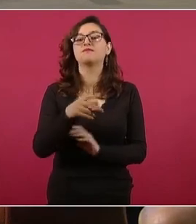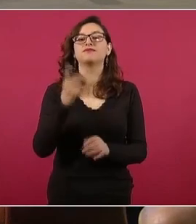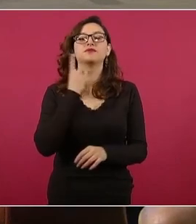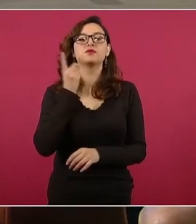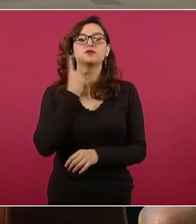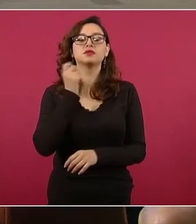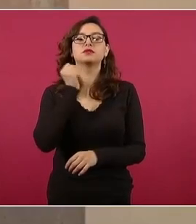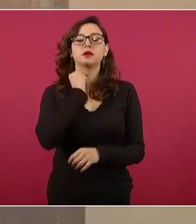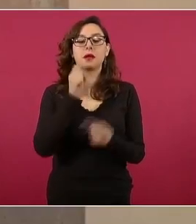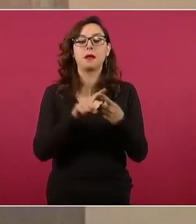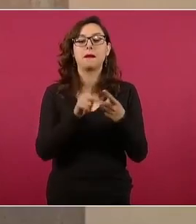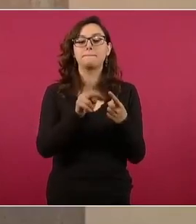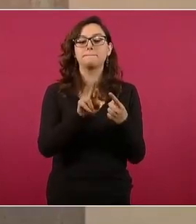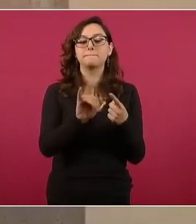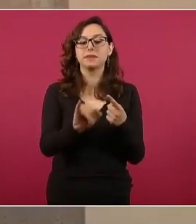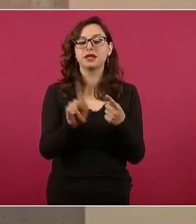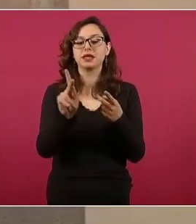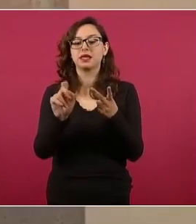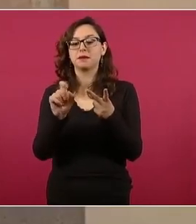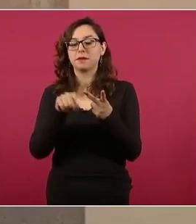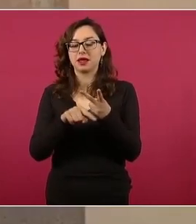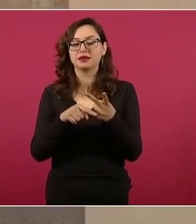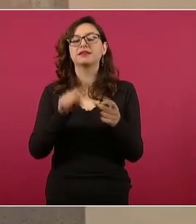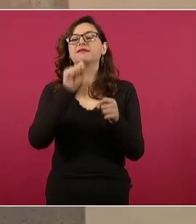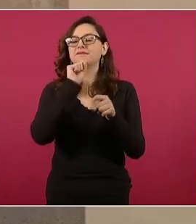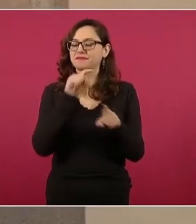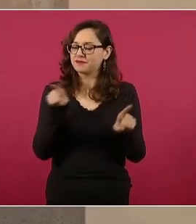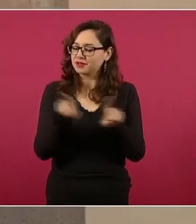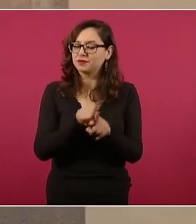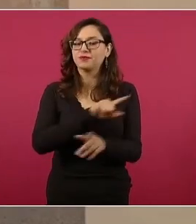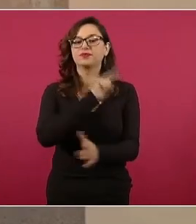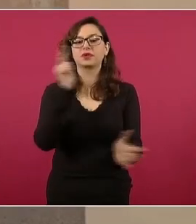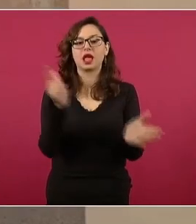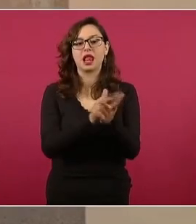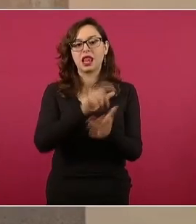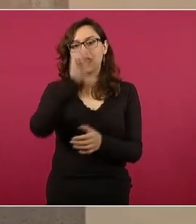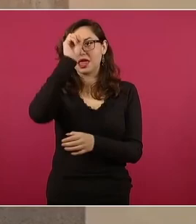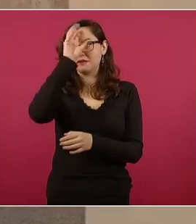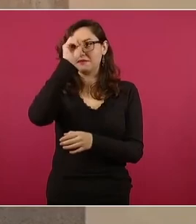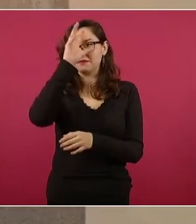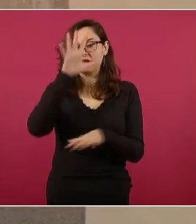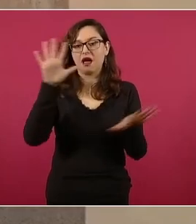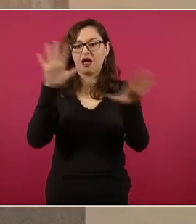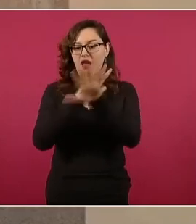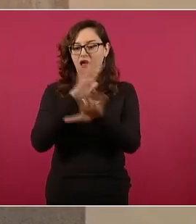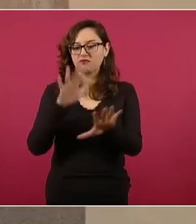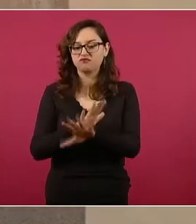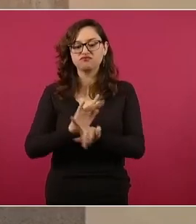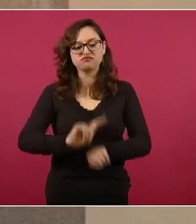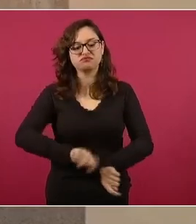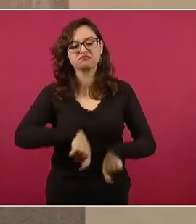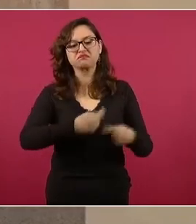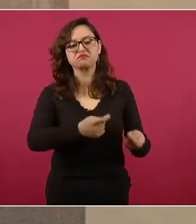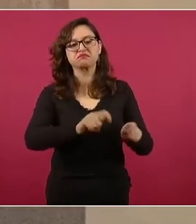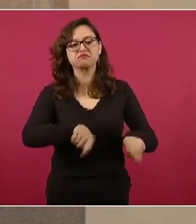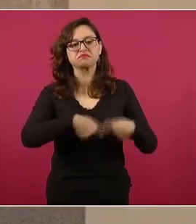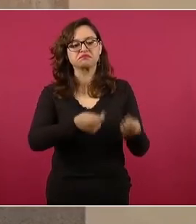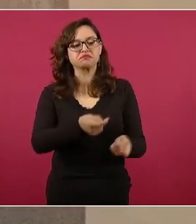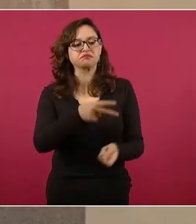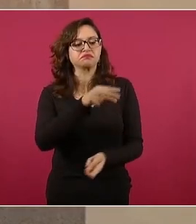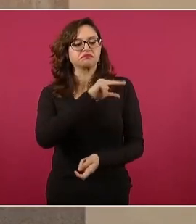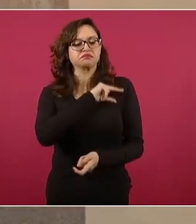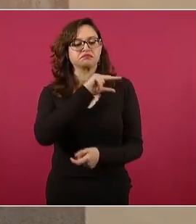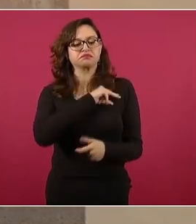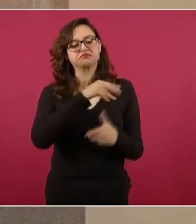cambiaron la ley minera para entregar concesiones a particulares hasta por